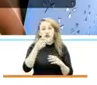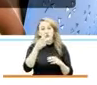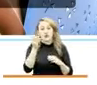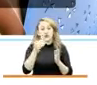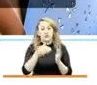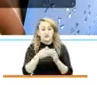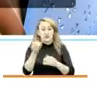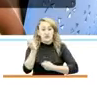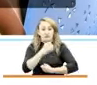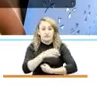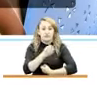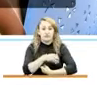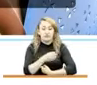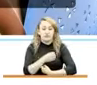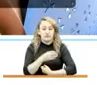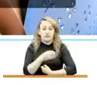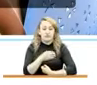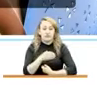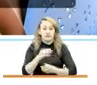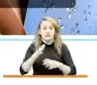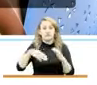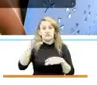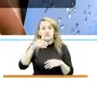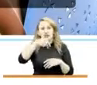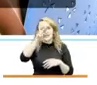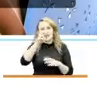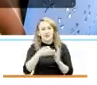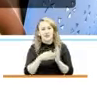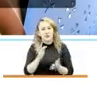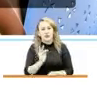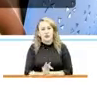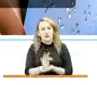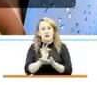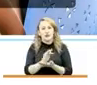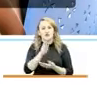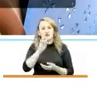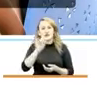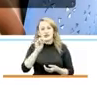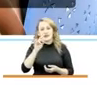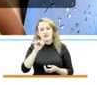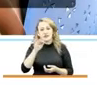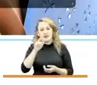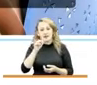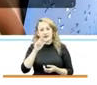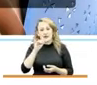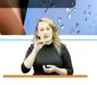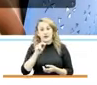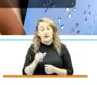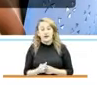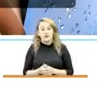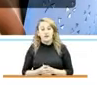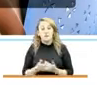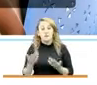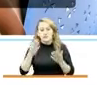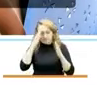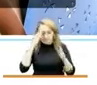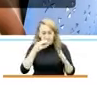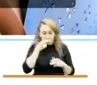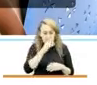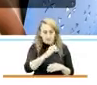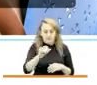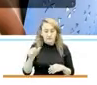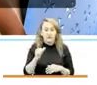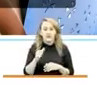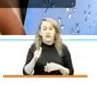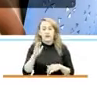nutricionales. Se entregaron más de 17.000 toneladas de bienestarina. Esto en el ejercicio, repito, de atender a los niños y niñas menores de